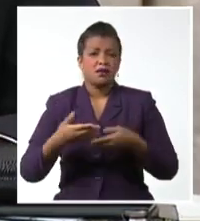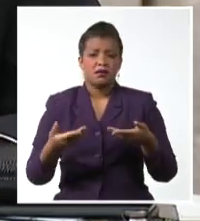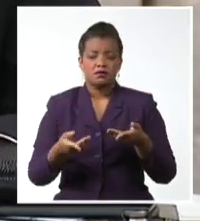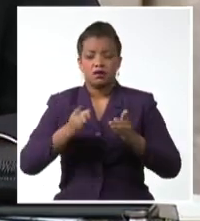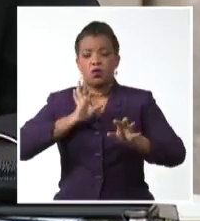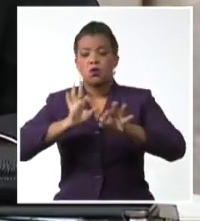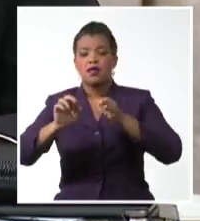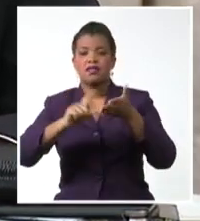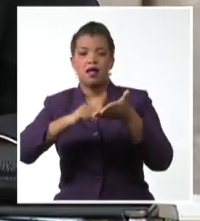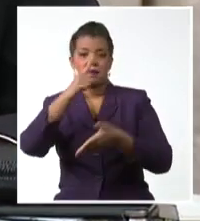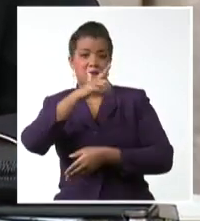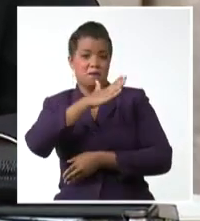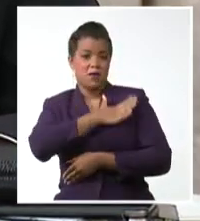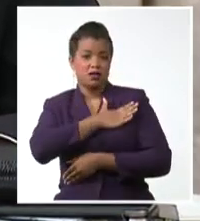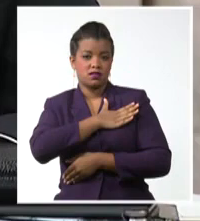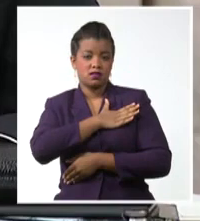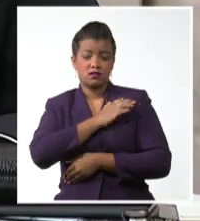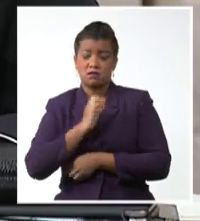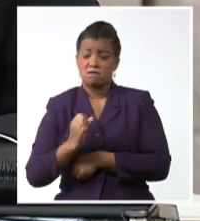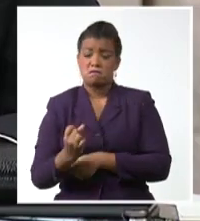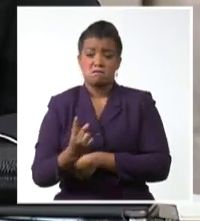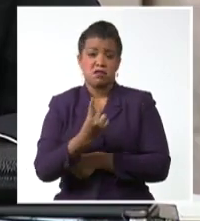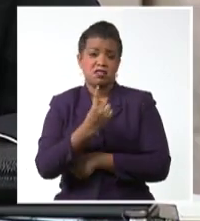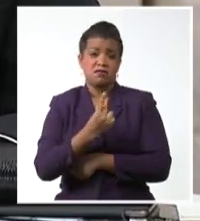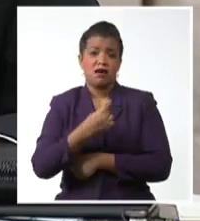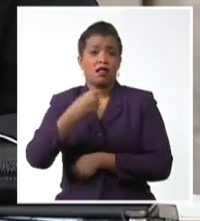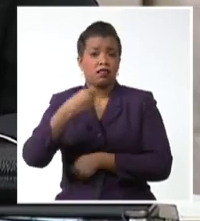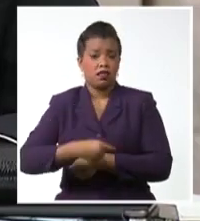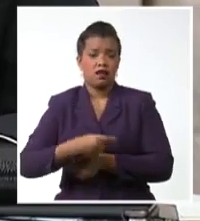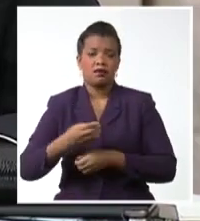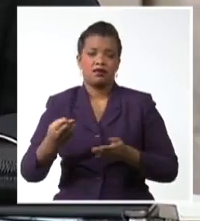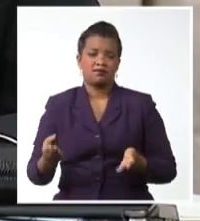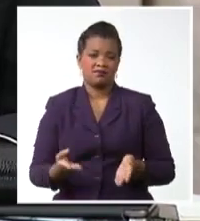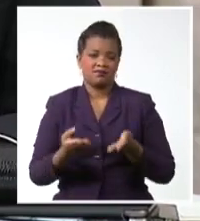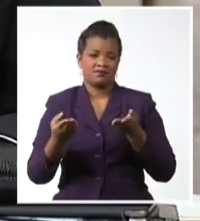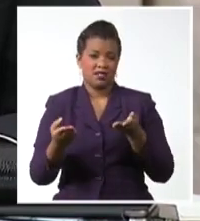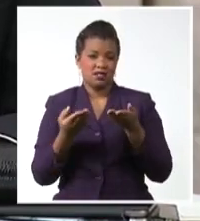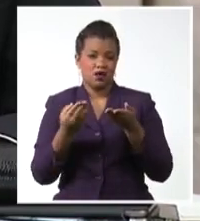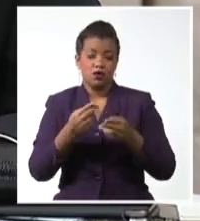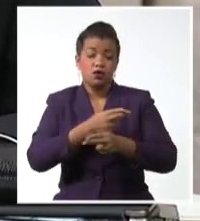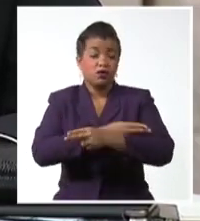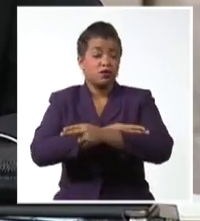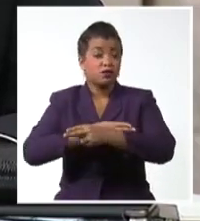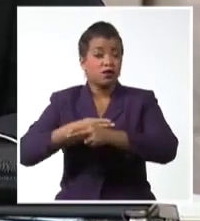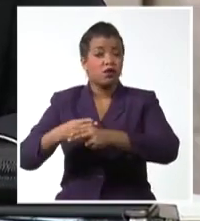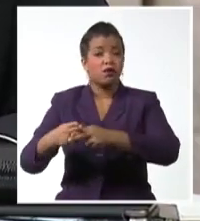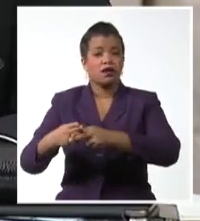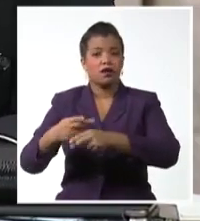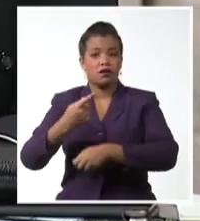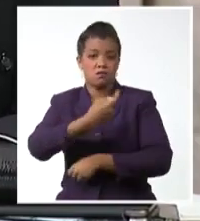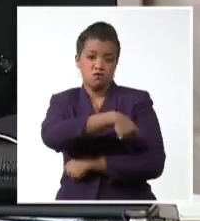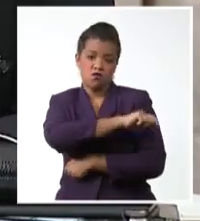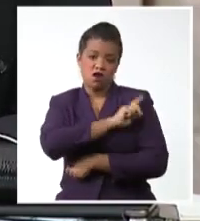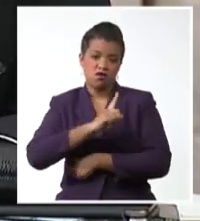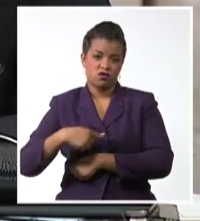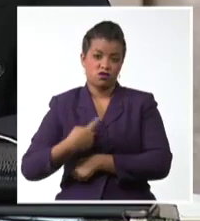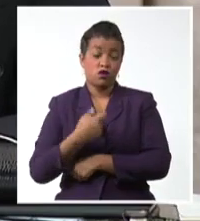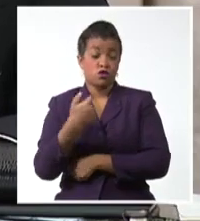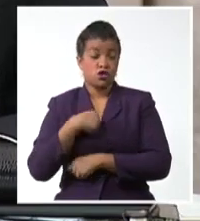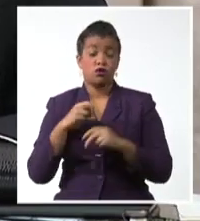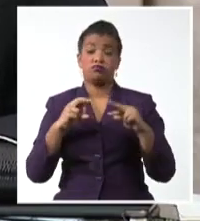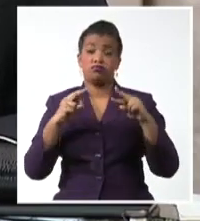paz premisa indispensable para el desarrollo derecho y reclamo histórico de nuestros pueblos reafirmo aquí